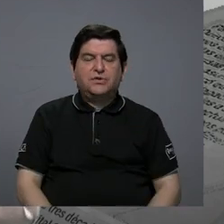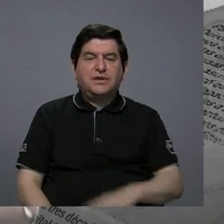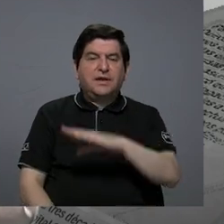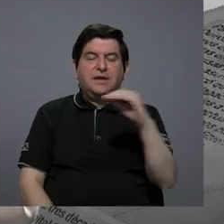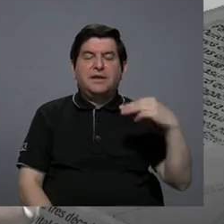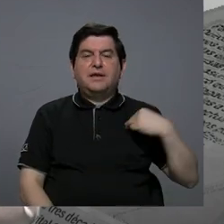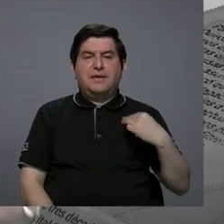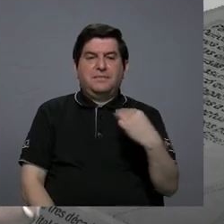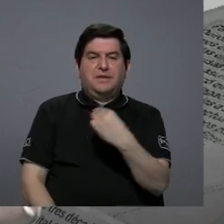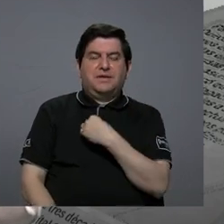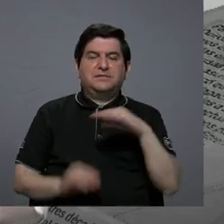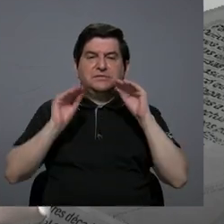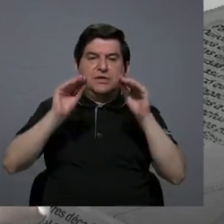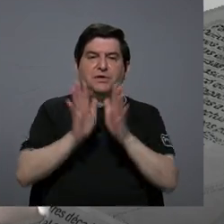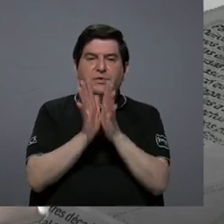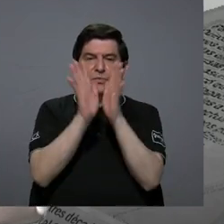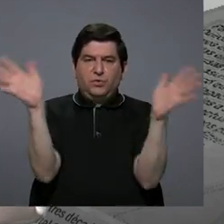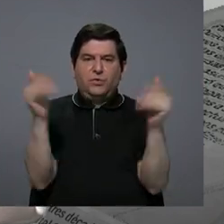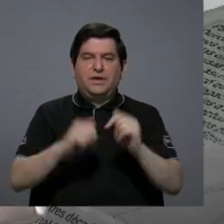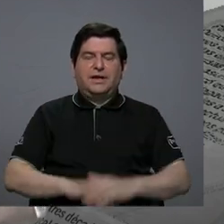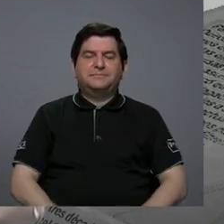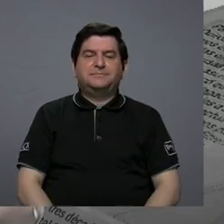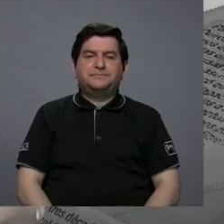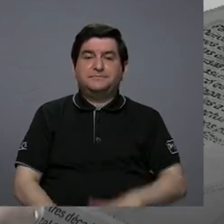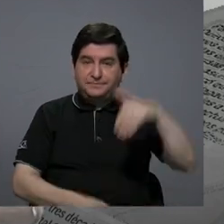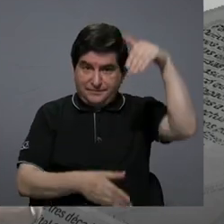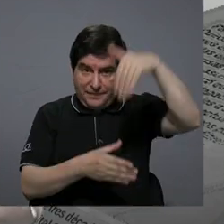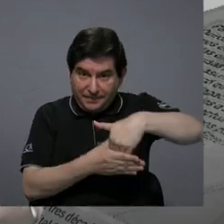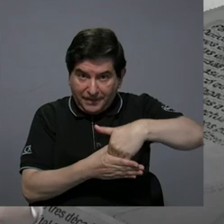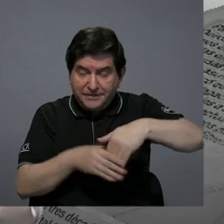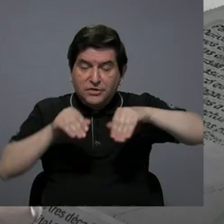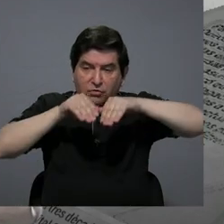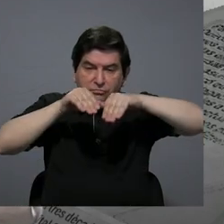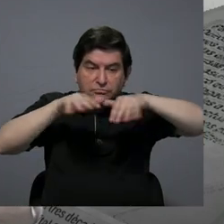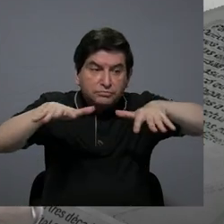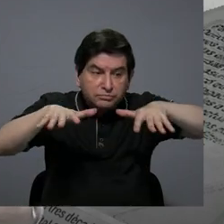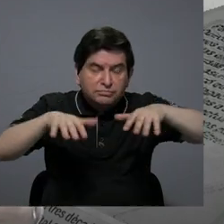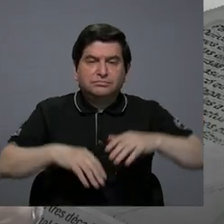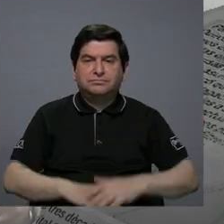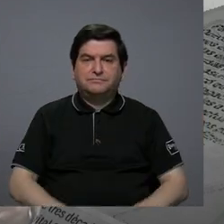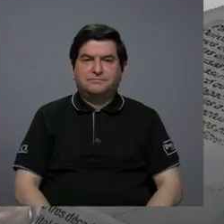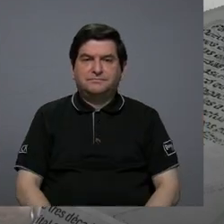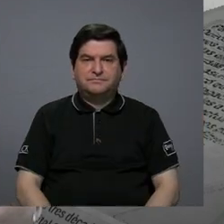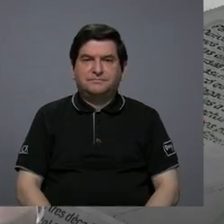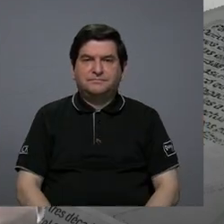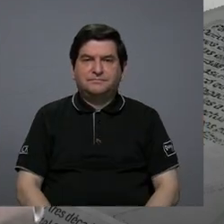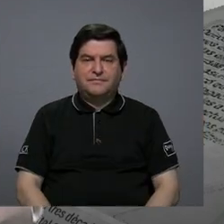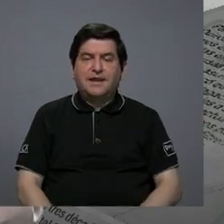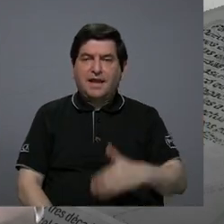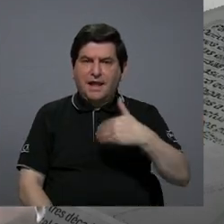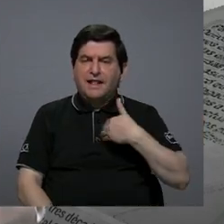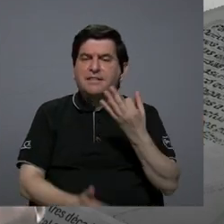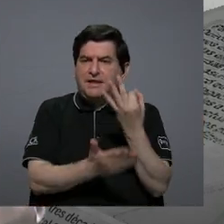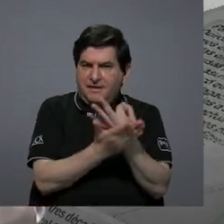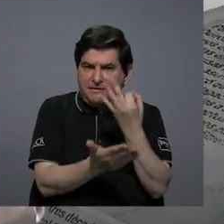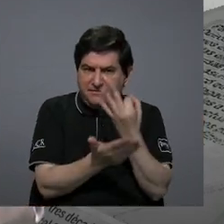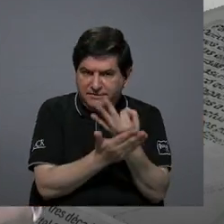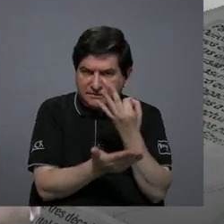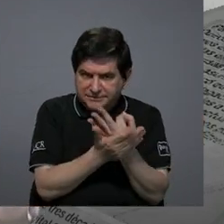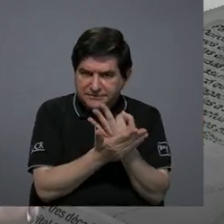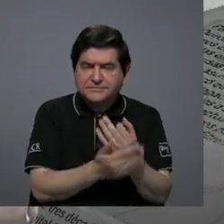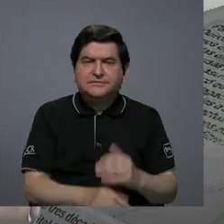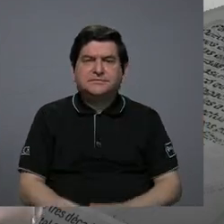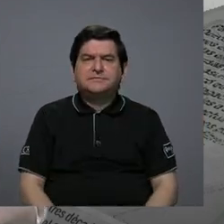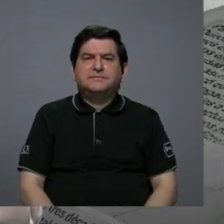Ministerio de Educación Pública. Dentro de esta red, al obtener financiamiento,